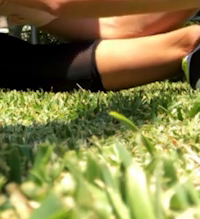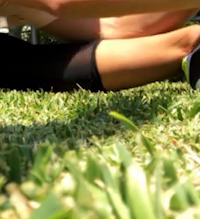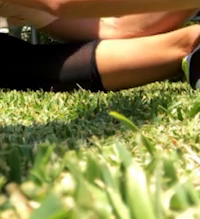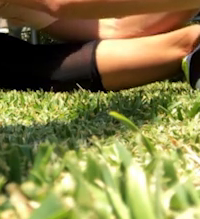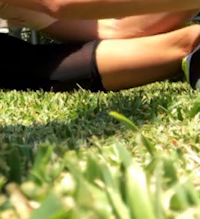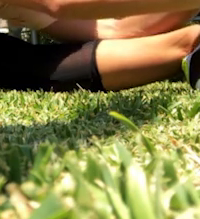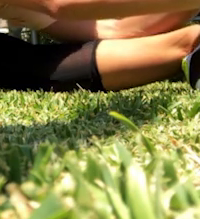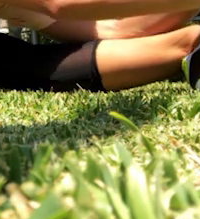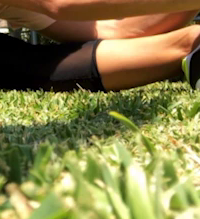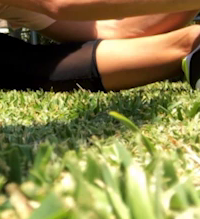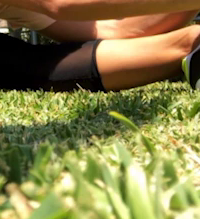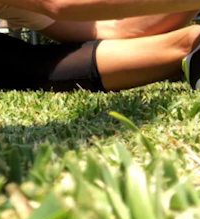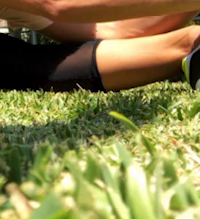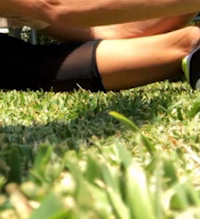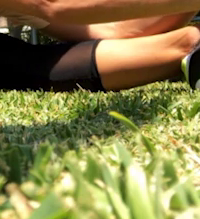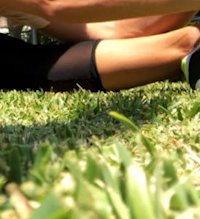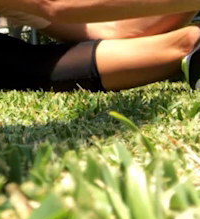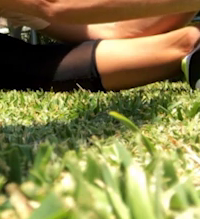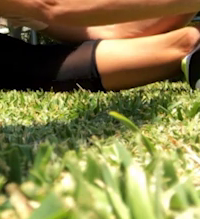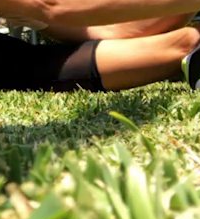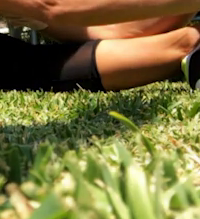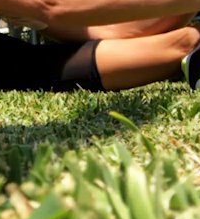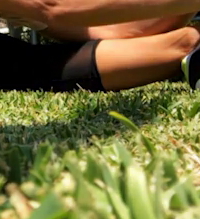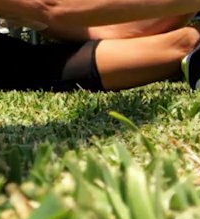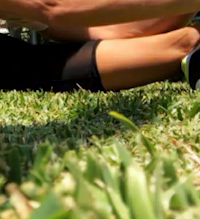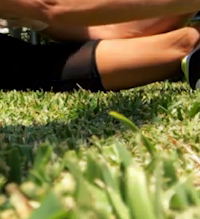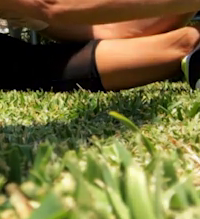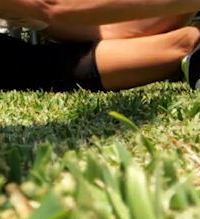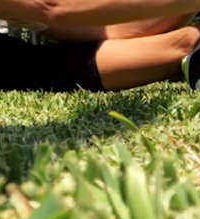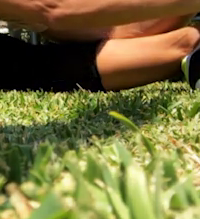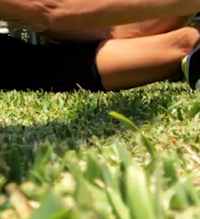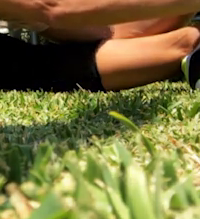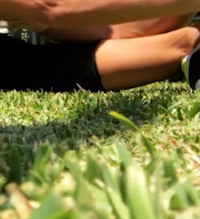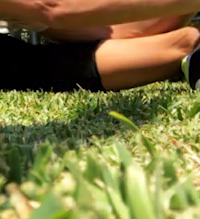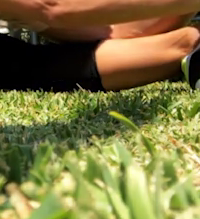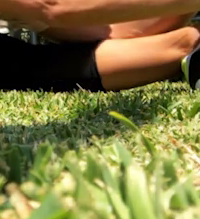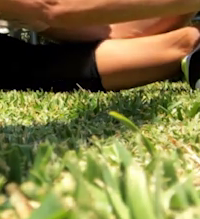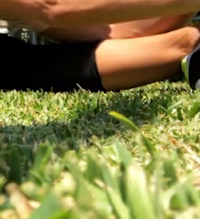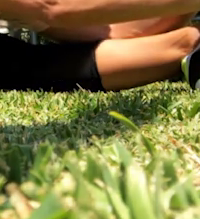Me gusta mucho este tipo de estiramientos porque al final te sientes muy relajado.